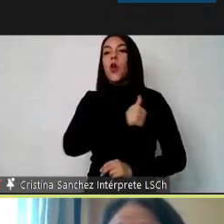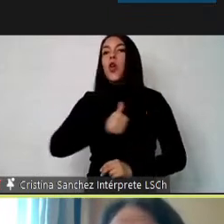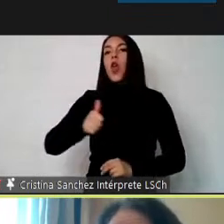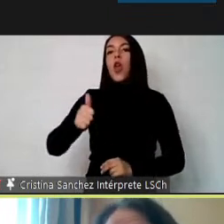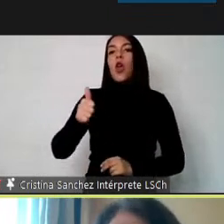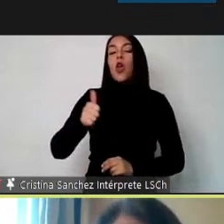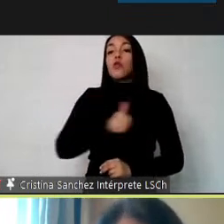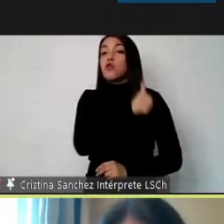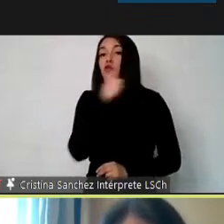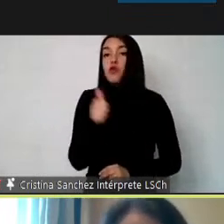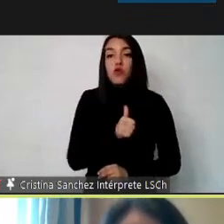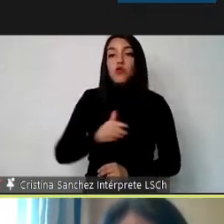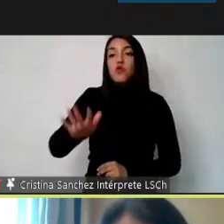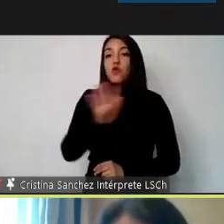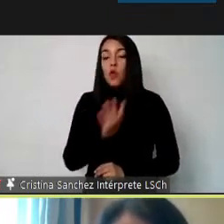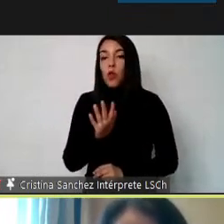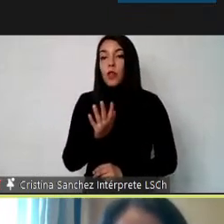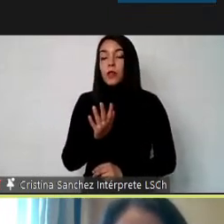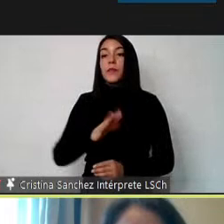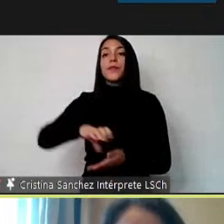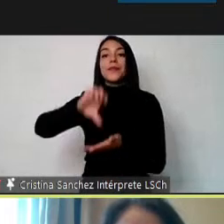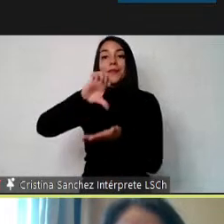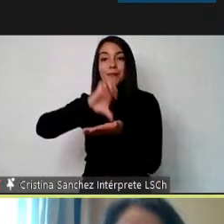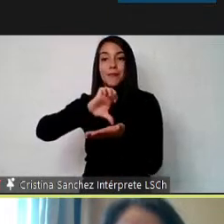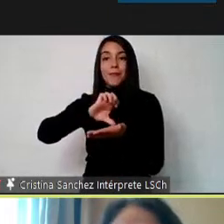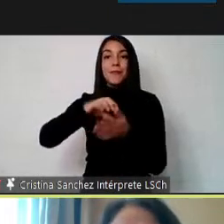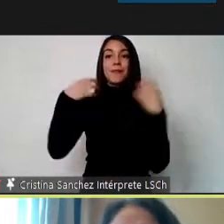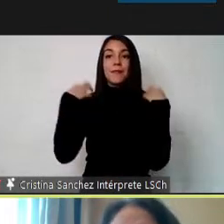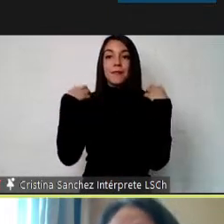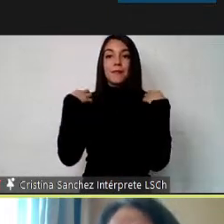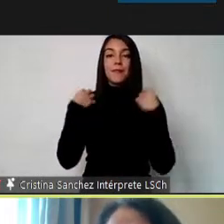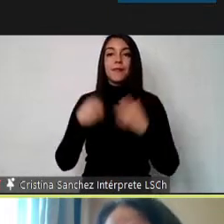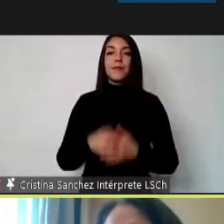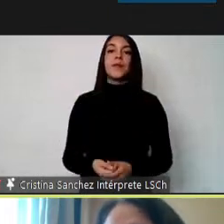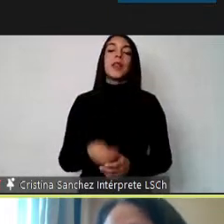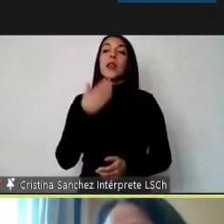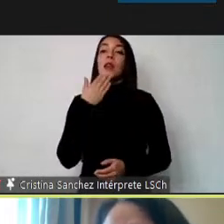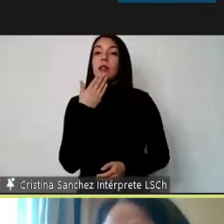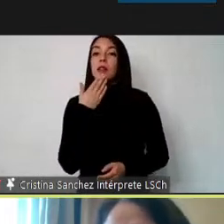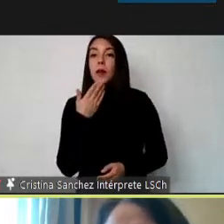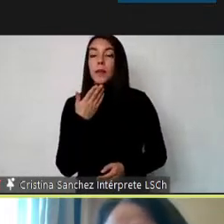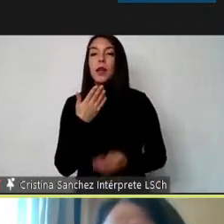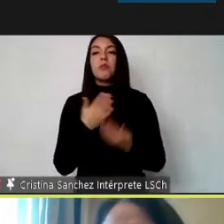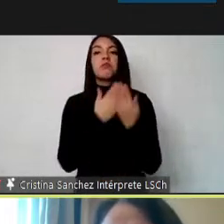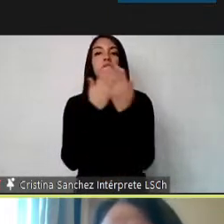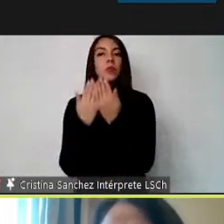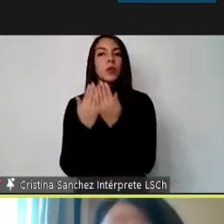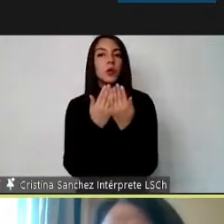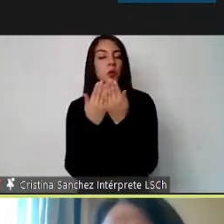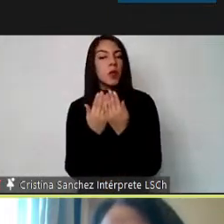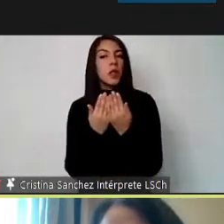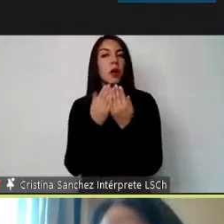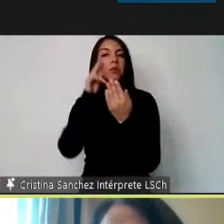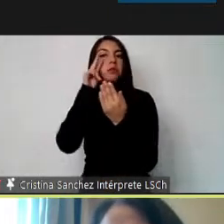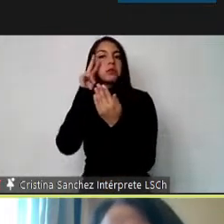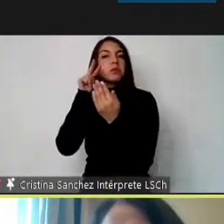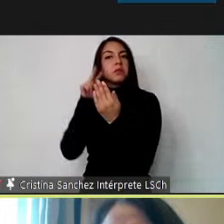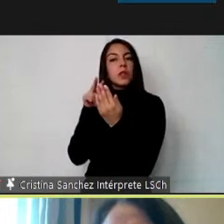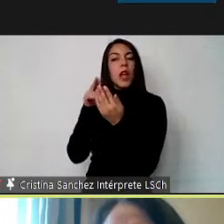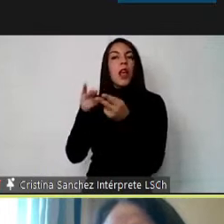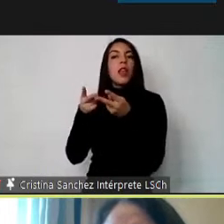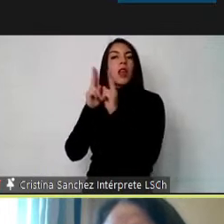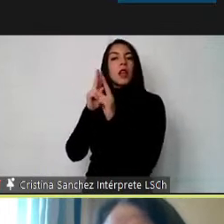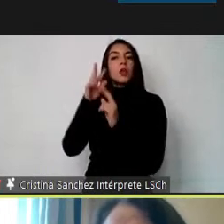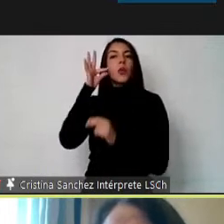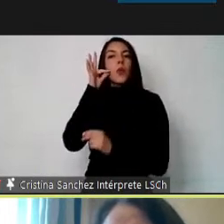y el garante es el Estado, por supuesto. También se pueden estudiar desde una perspectiva los derechos humanos